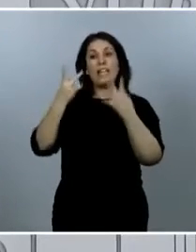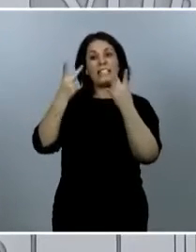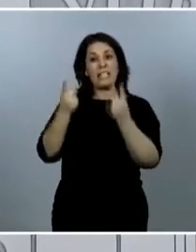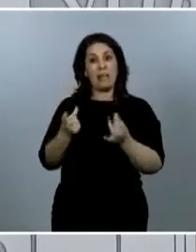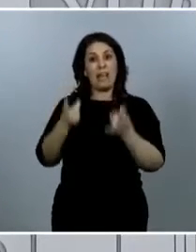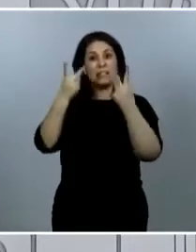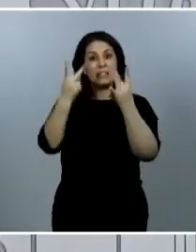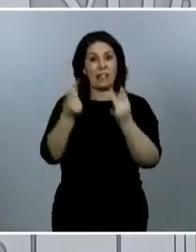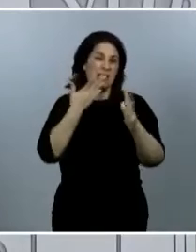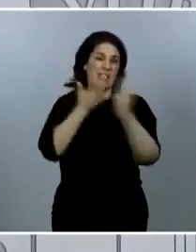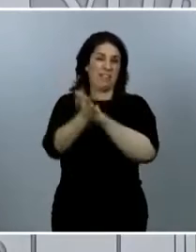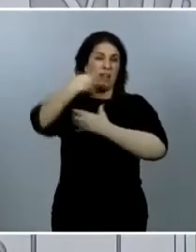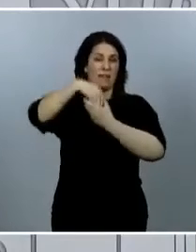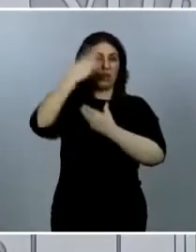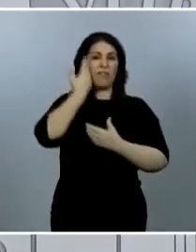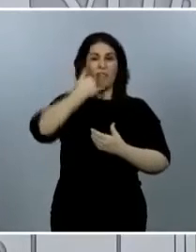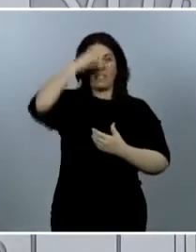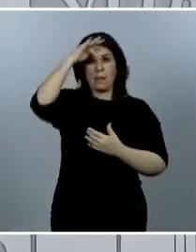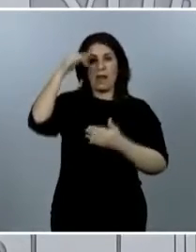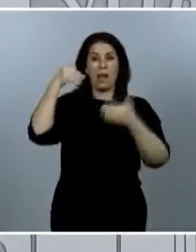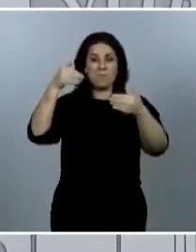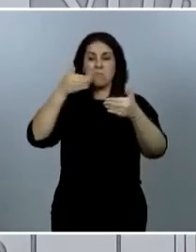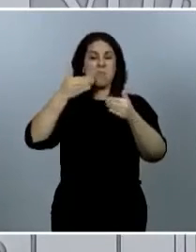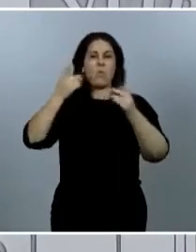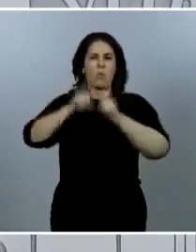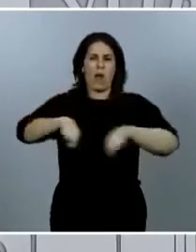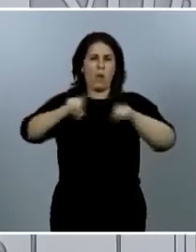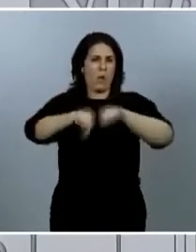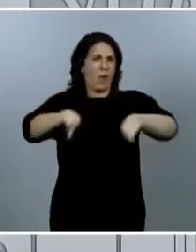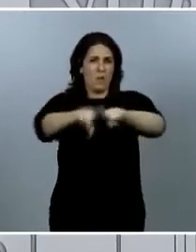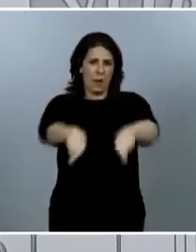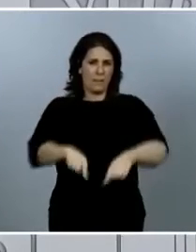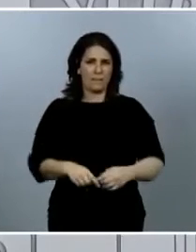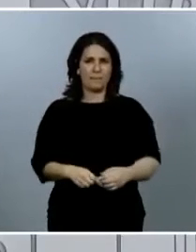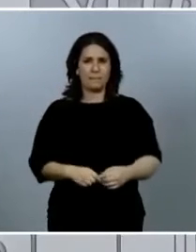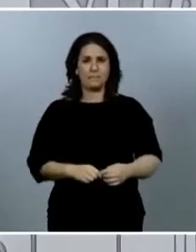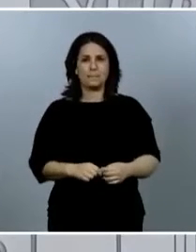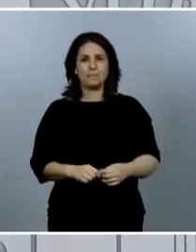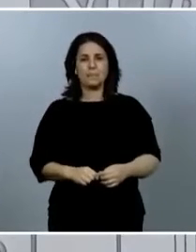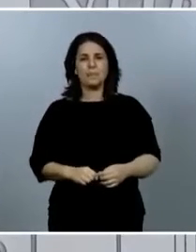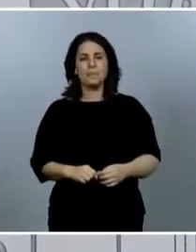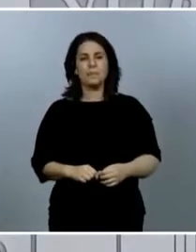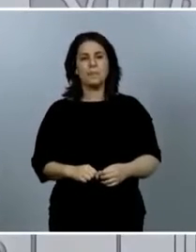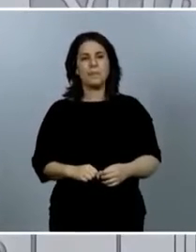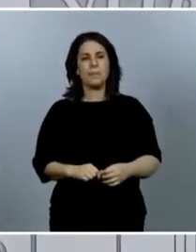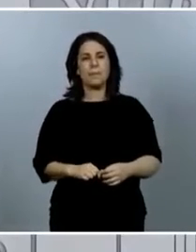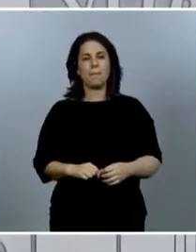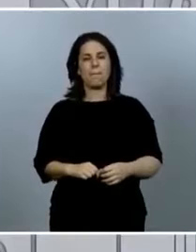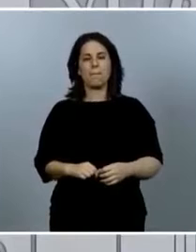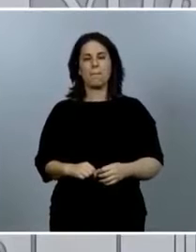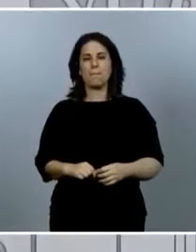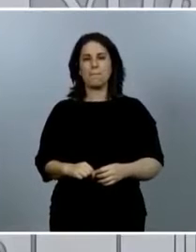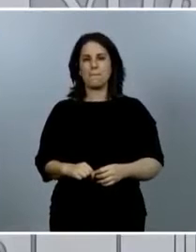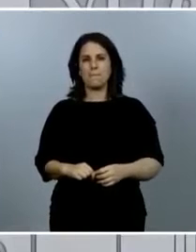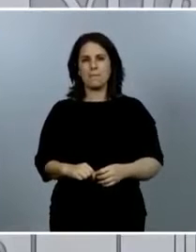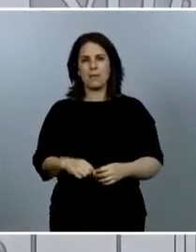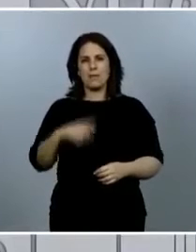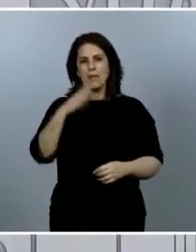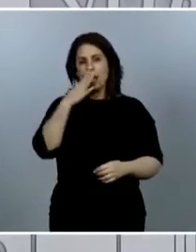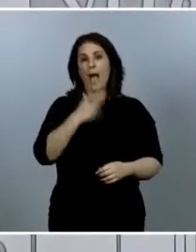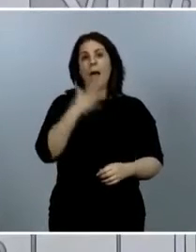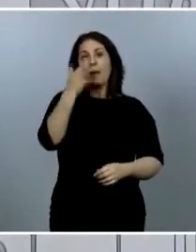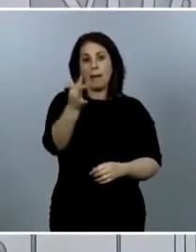se mantienen poco más o menos, como estábamos observando en los días anteriores. Si a esto añadimos que tenemos un número importante de casos